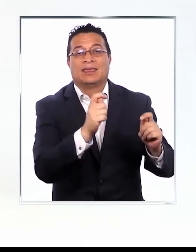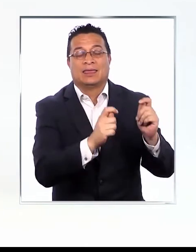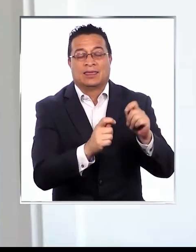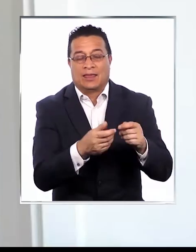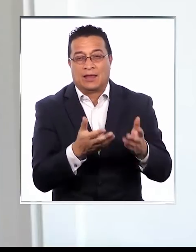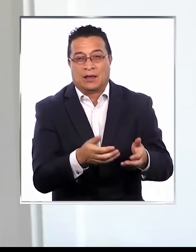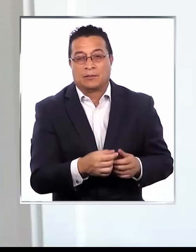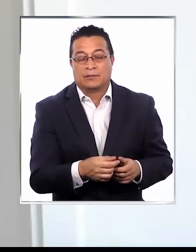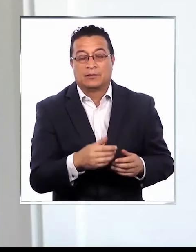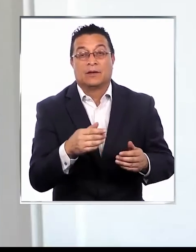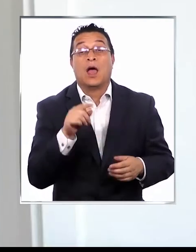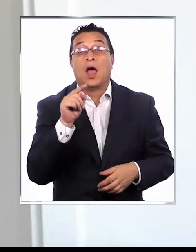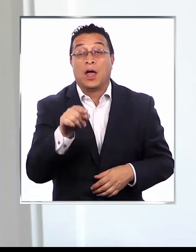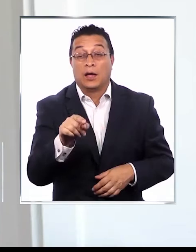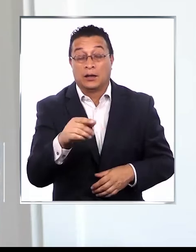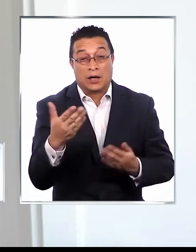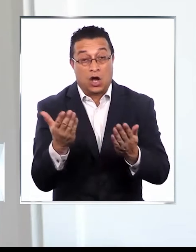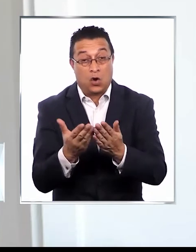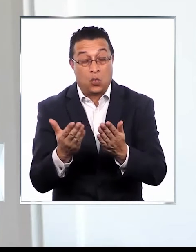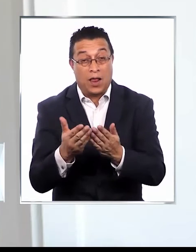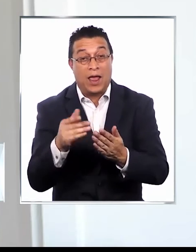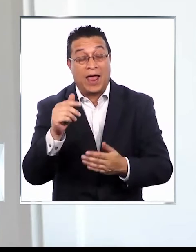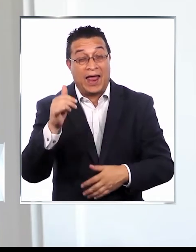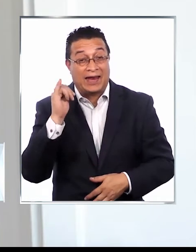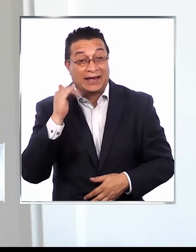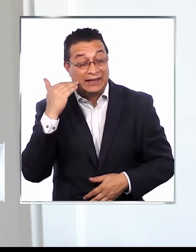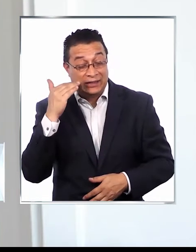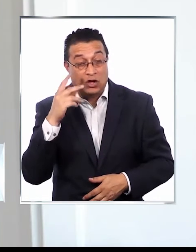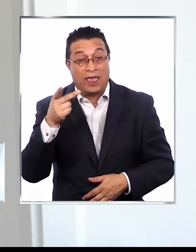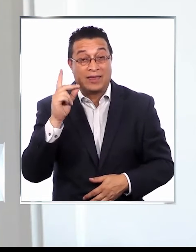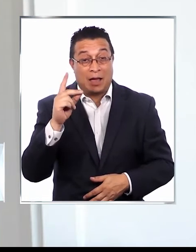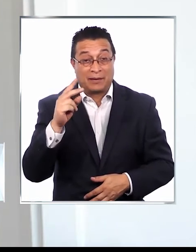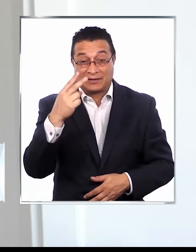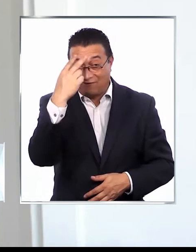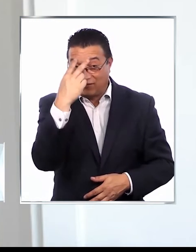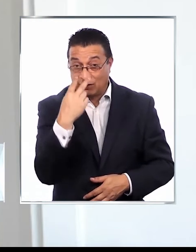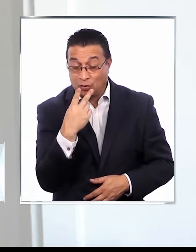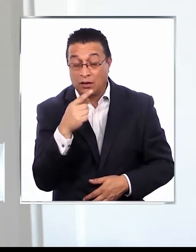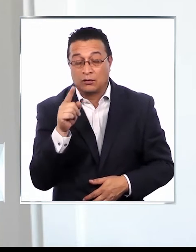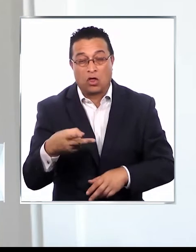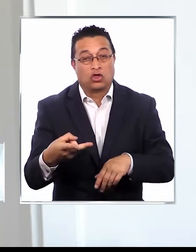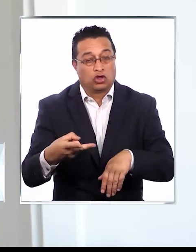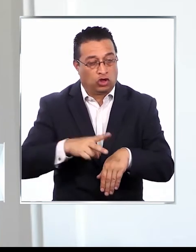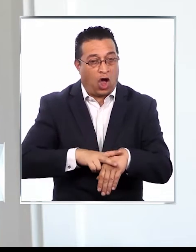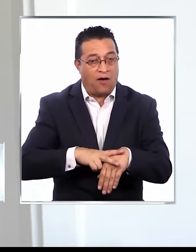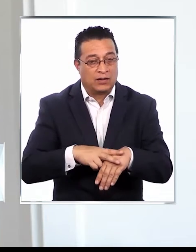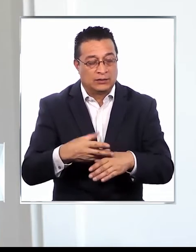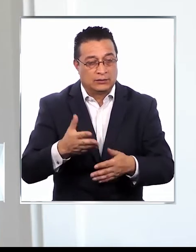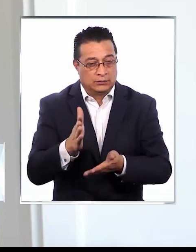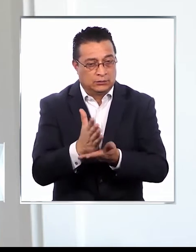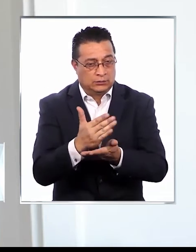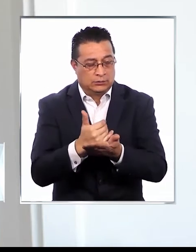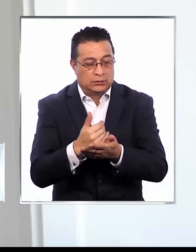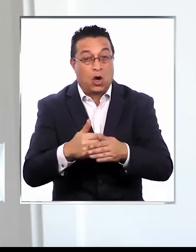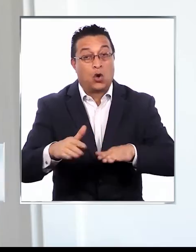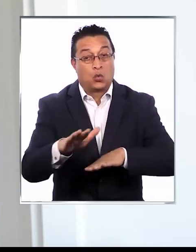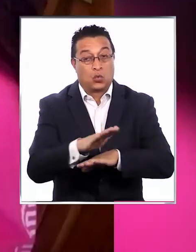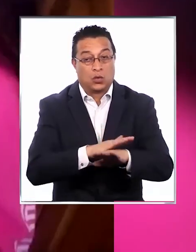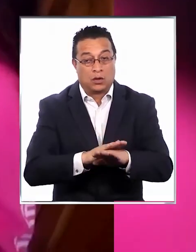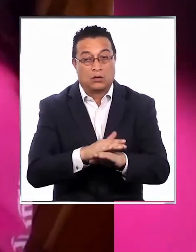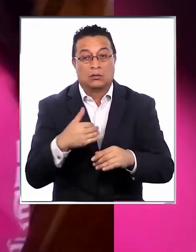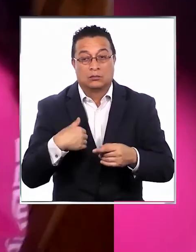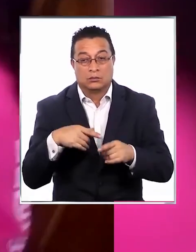presenciales. Al ser un colegio para niños con discapacidad visual, debemos tomar el doble de medidas de cuidado.